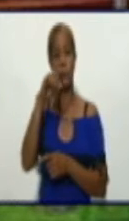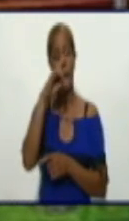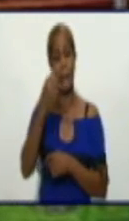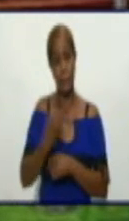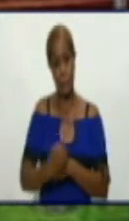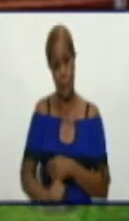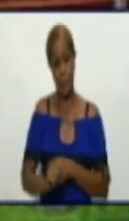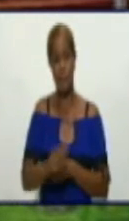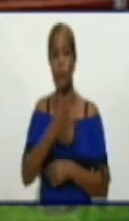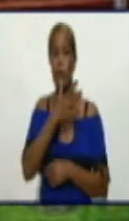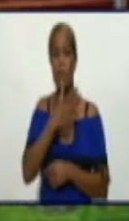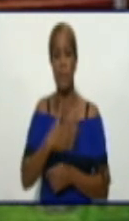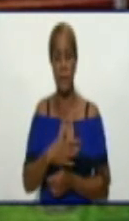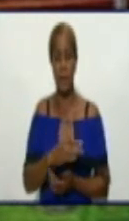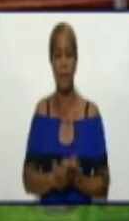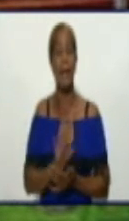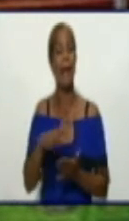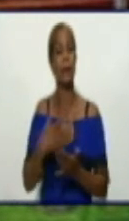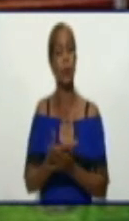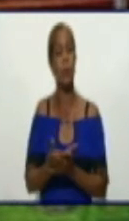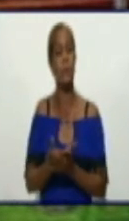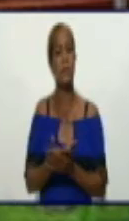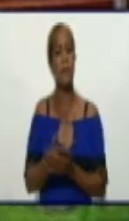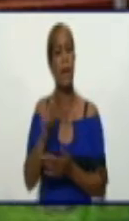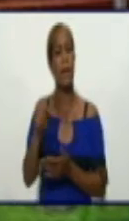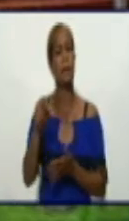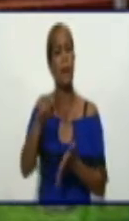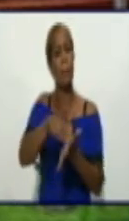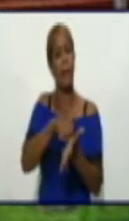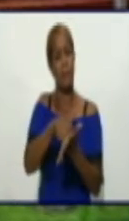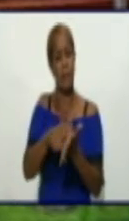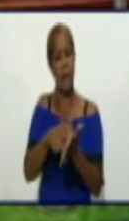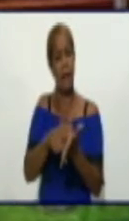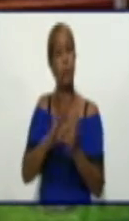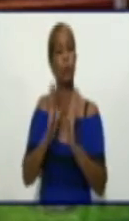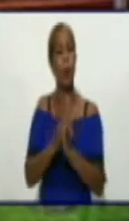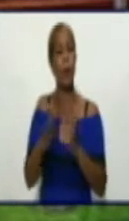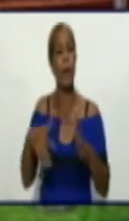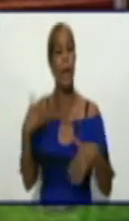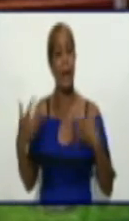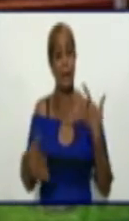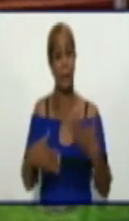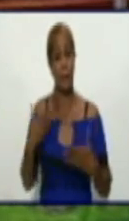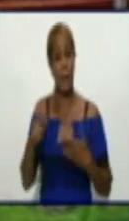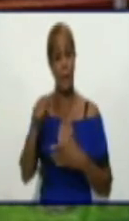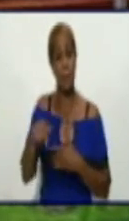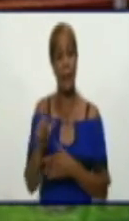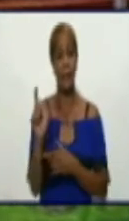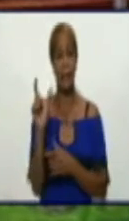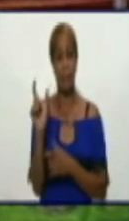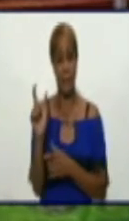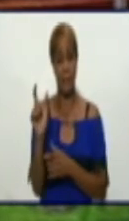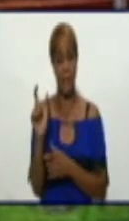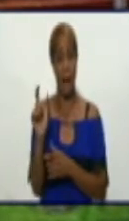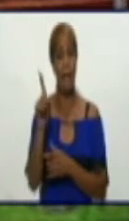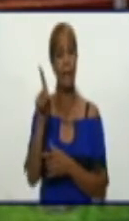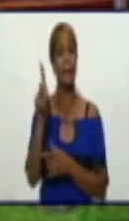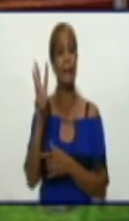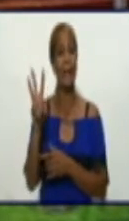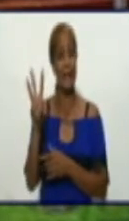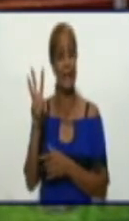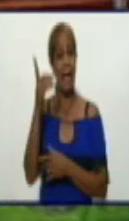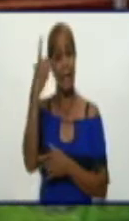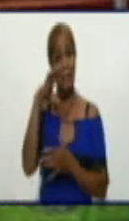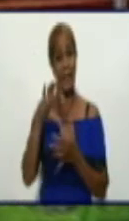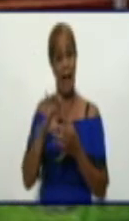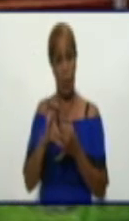actividades que han diseñado a través de los diferentes colectivos laborales ya para esta etapa más cercana